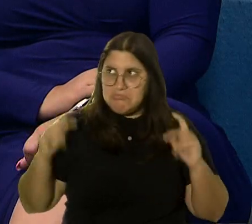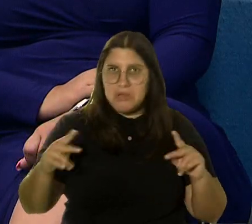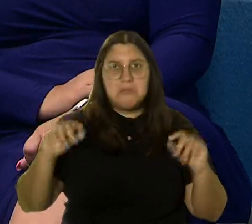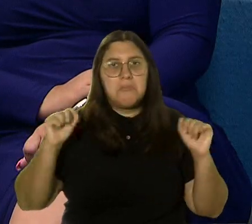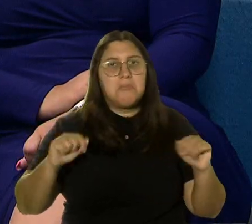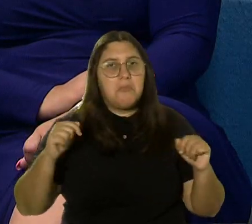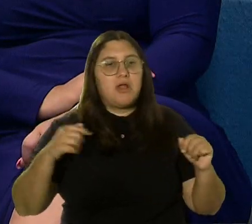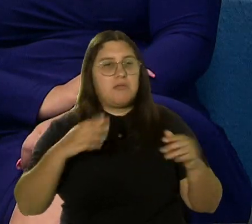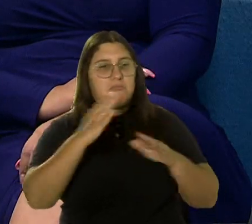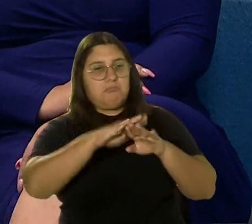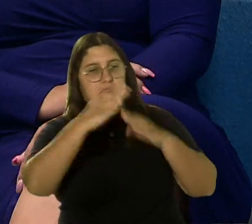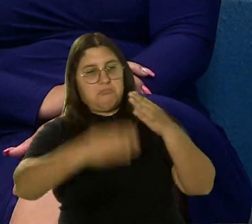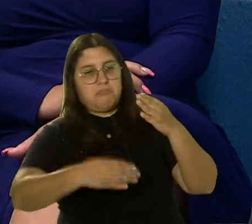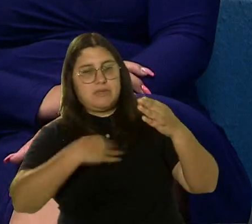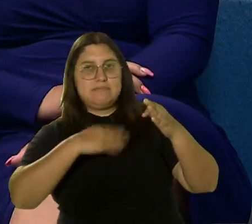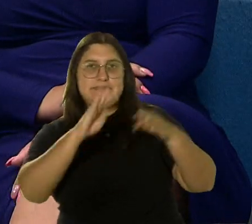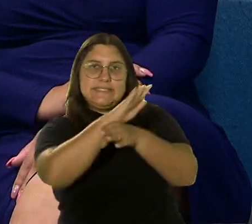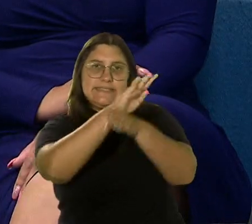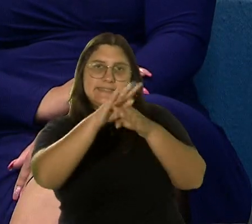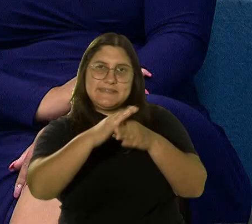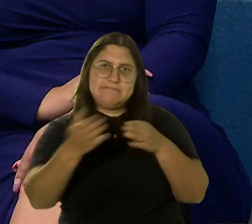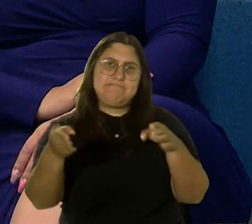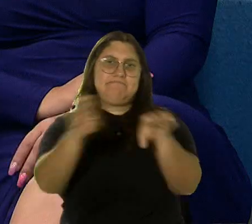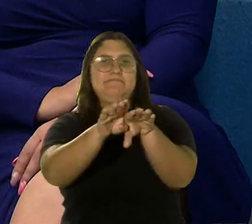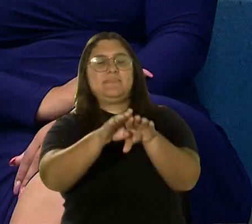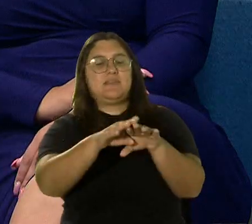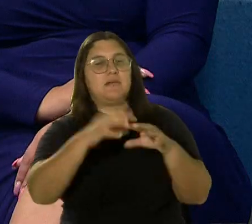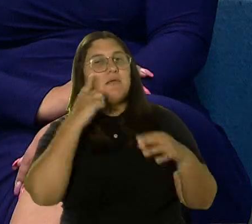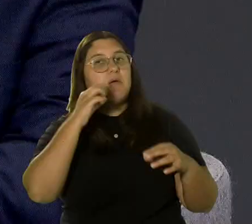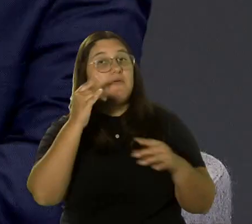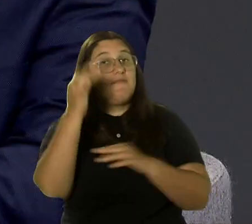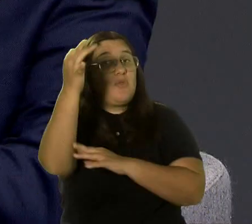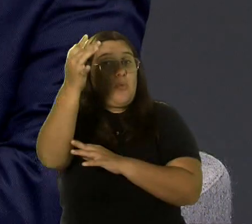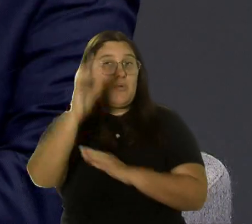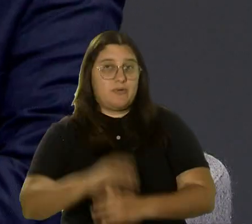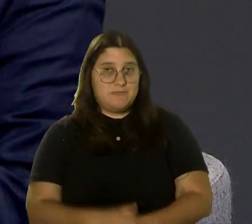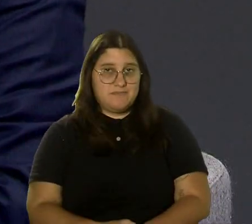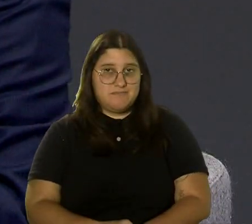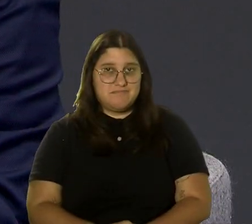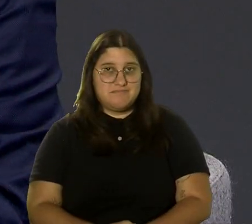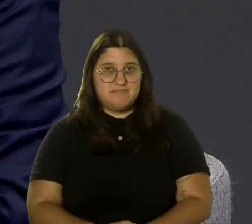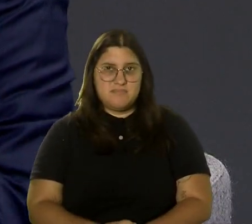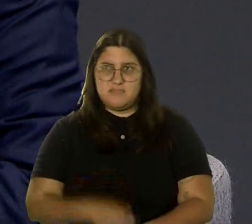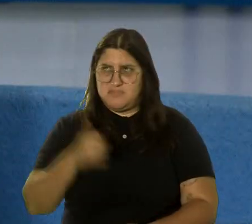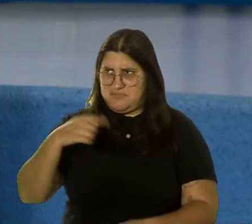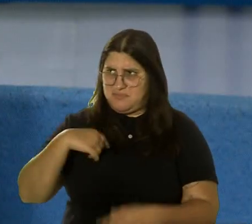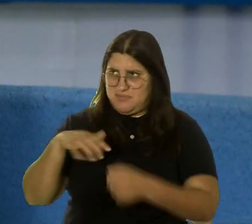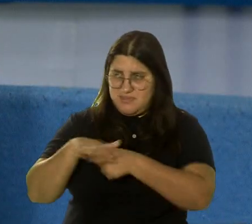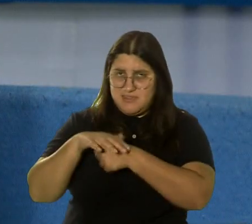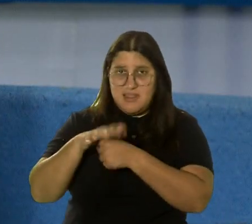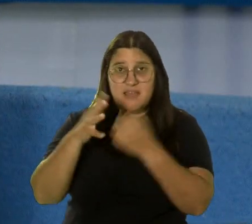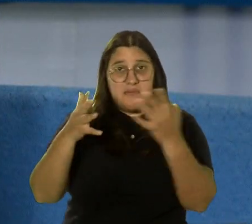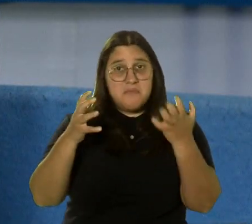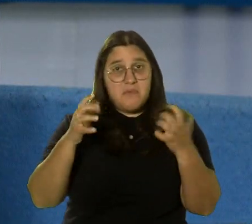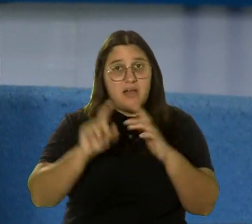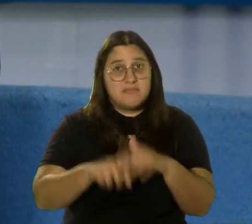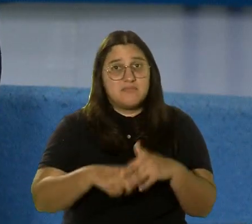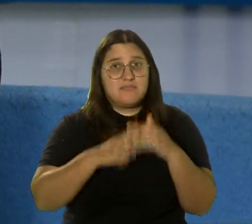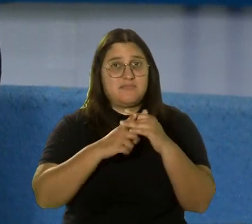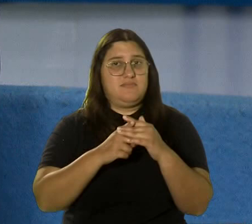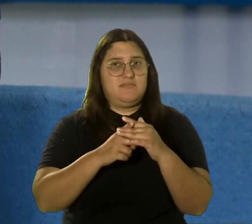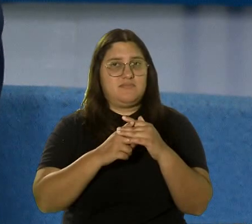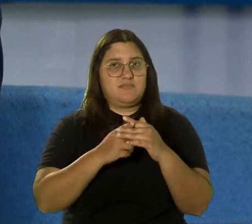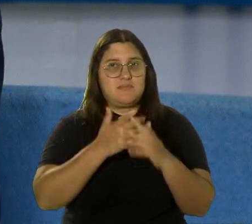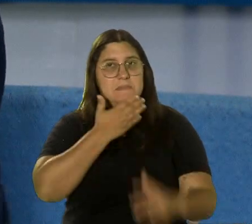negocios allí, de abrirte la puerta a un posible negocio a futuro. Sí, tú estás en esa parte de querer comenzar. ¿Qué